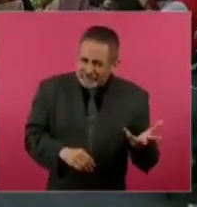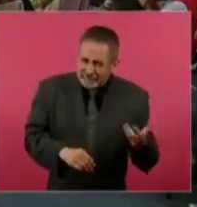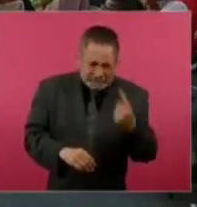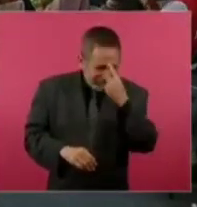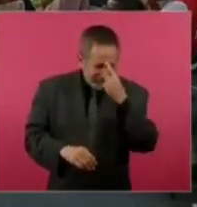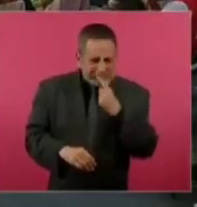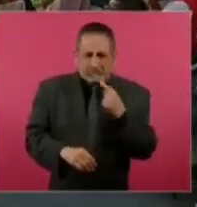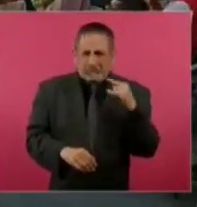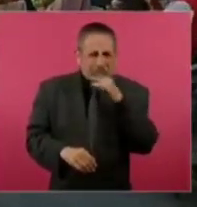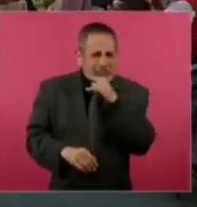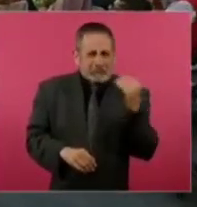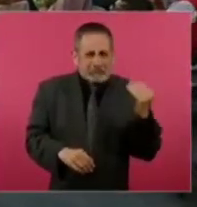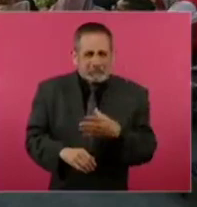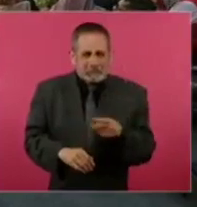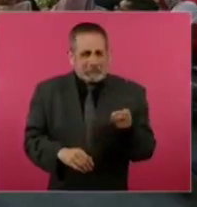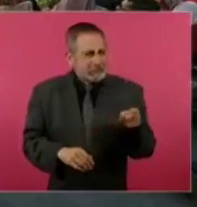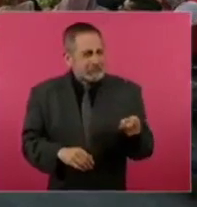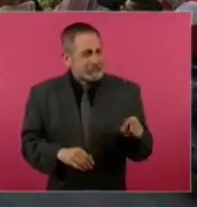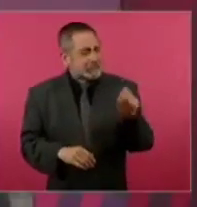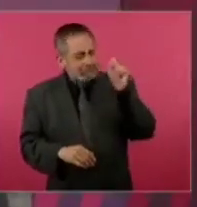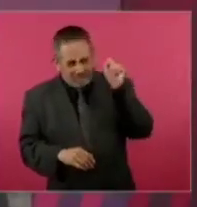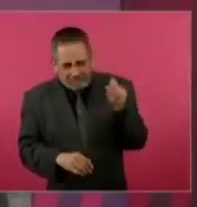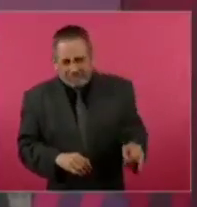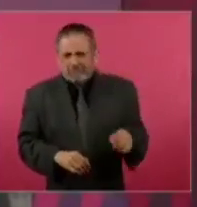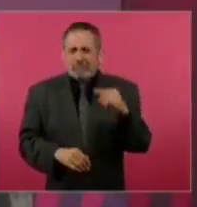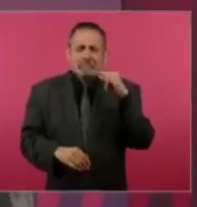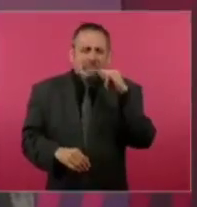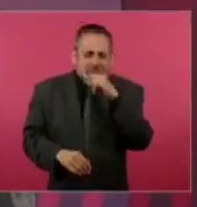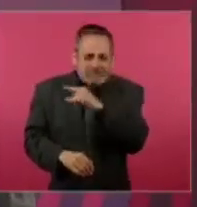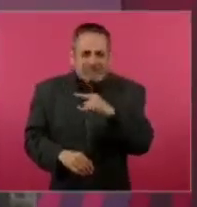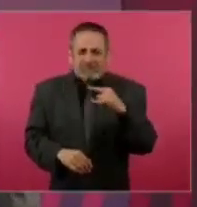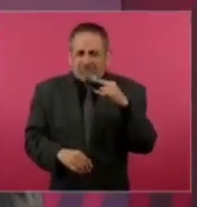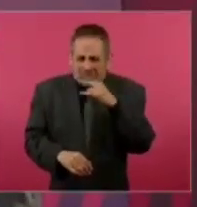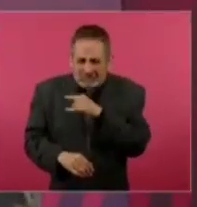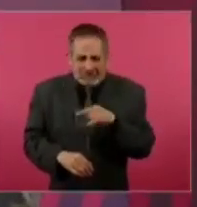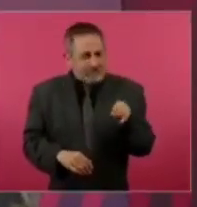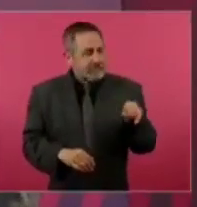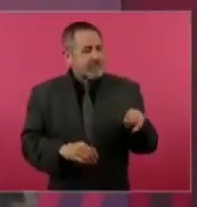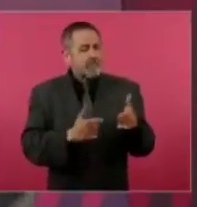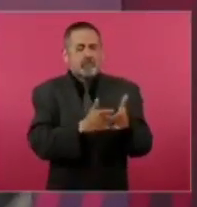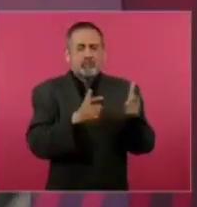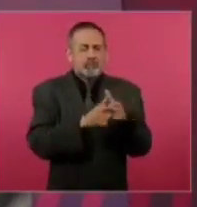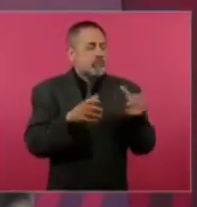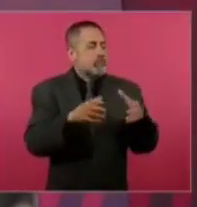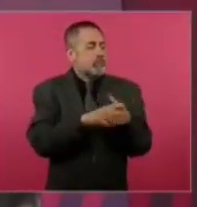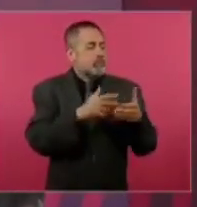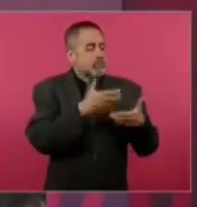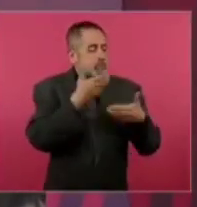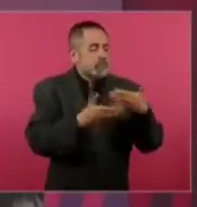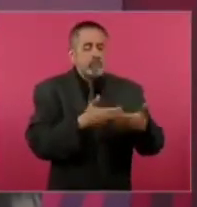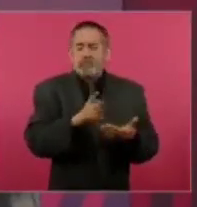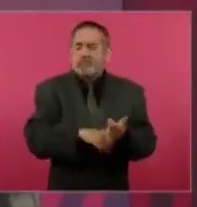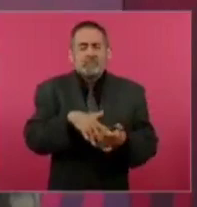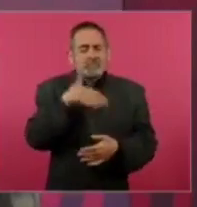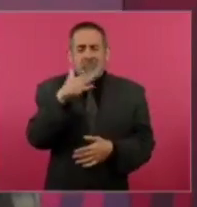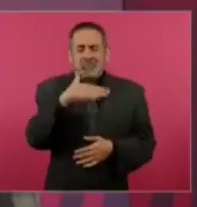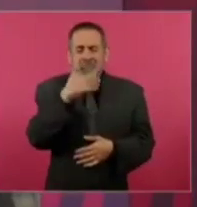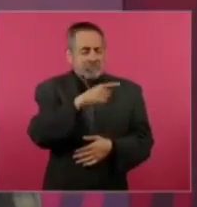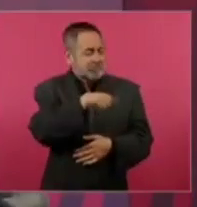cinismo, y vuelvo a la hipocresía, de este bloque conservador corrupto